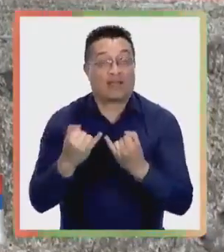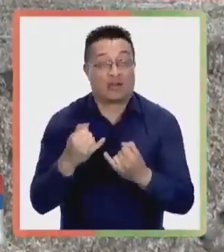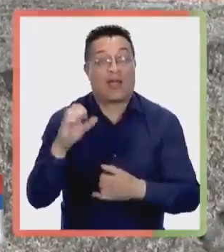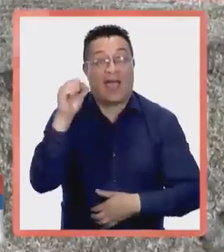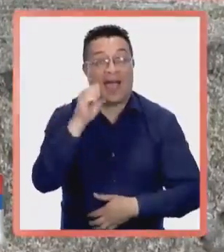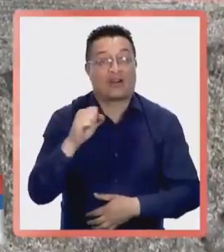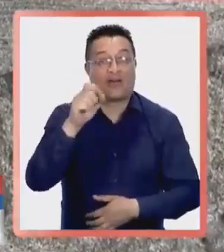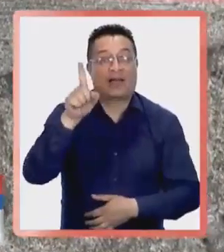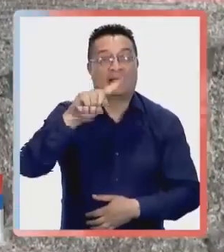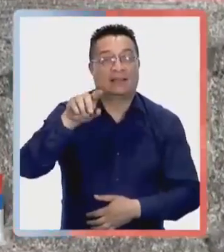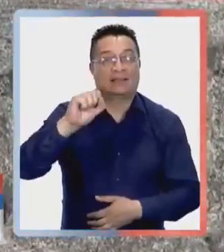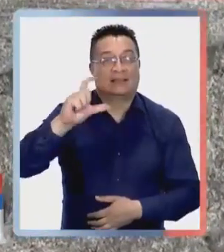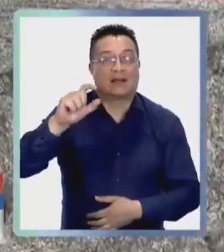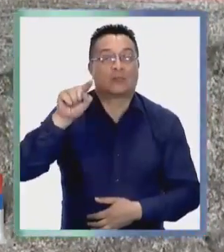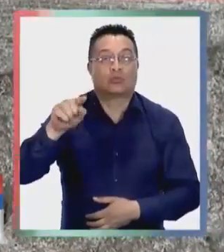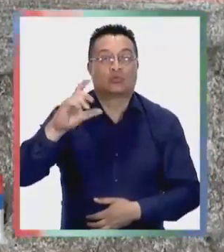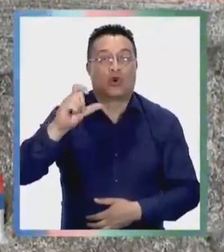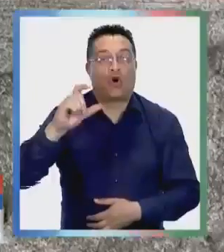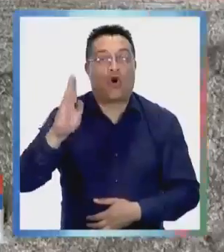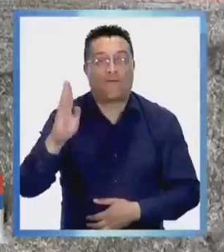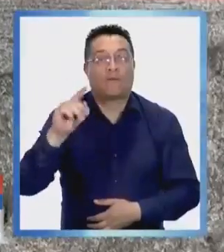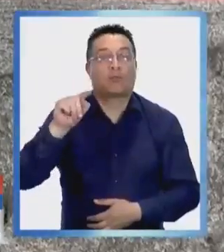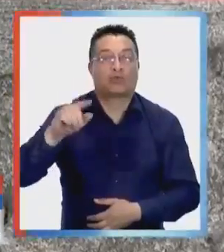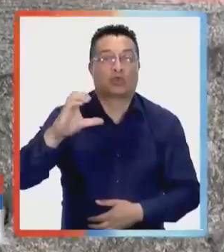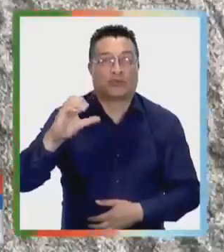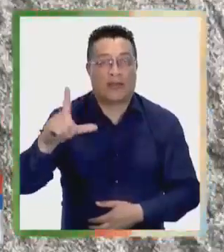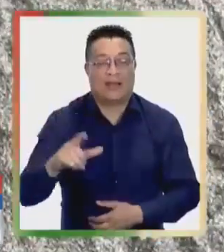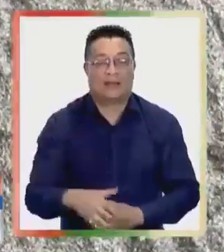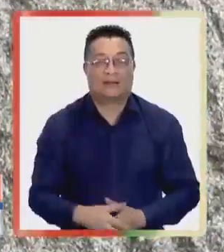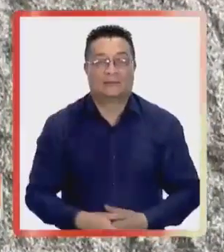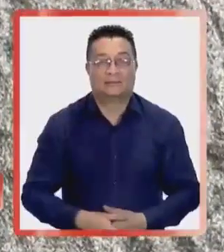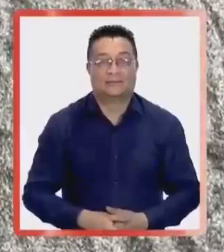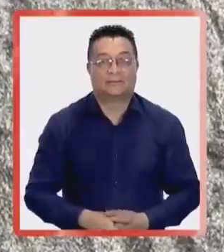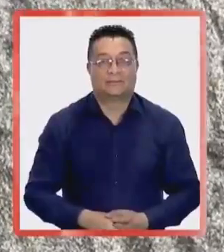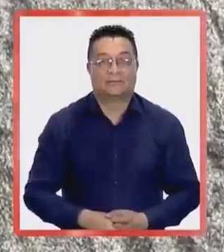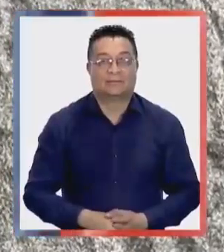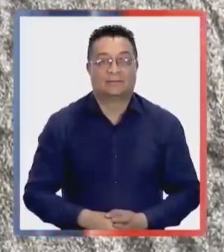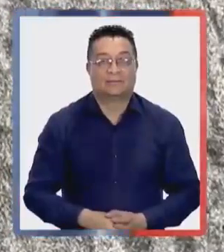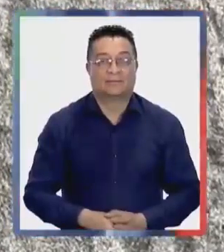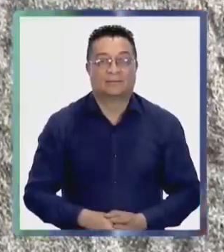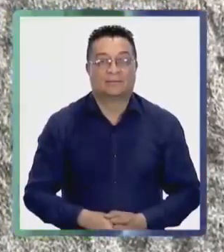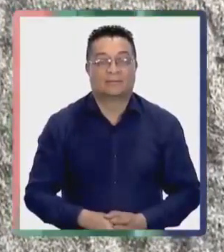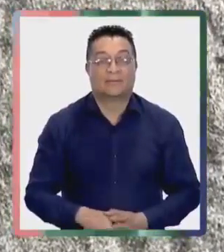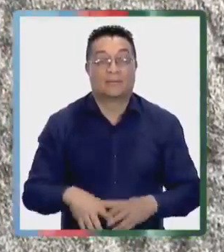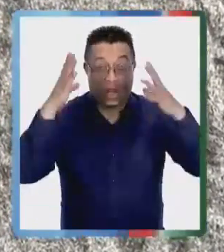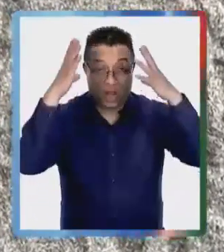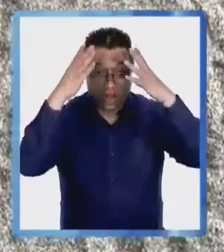oficina.informaciones.sac.gov.cl